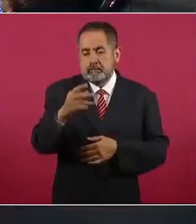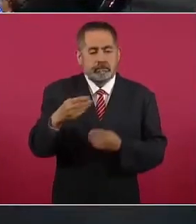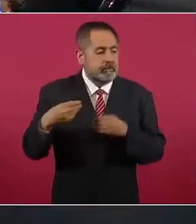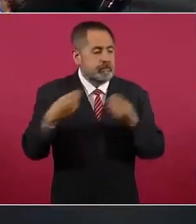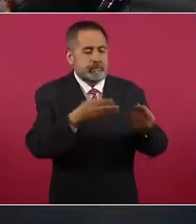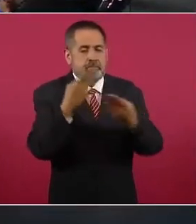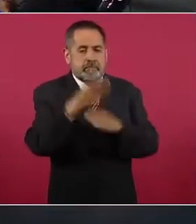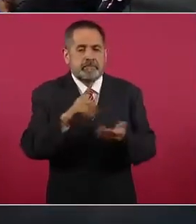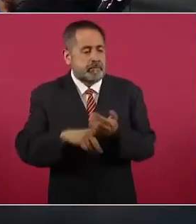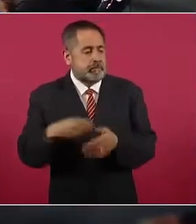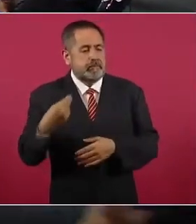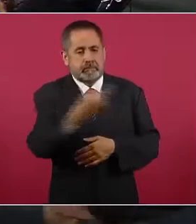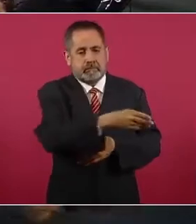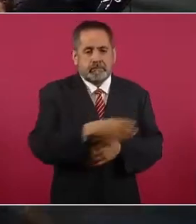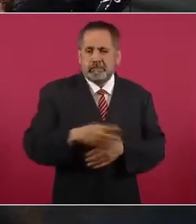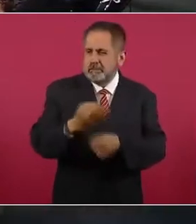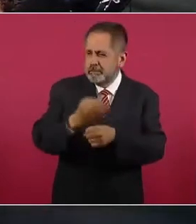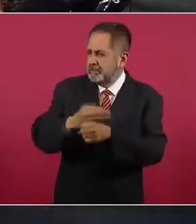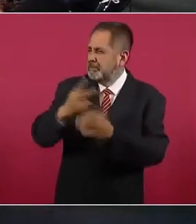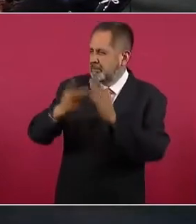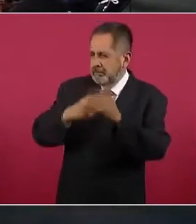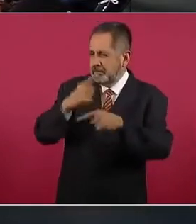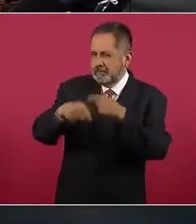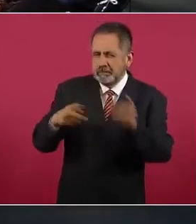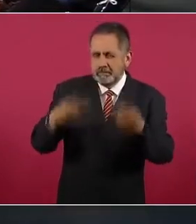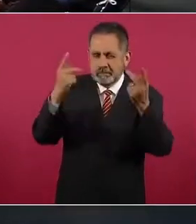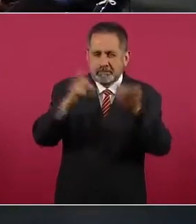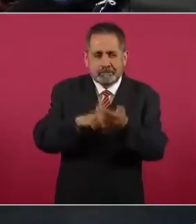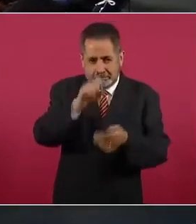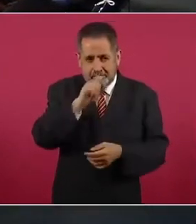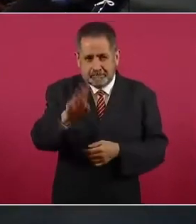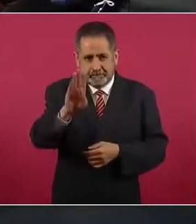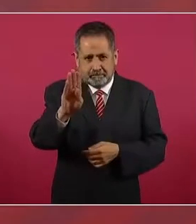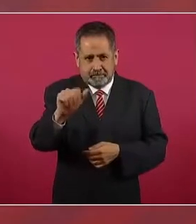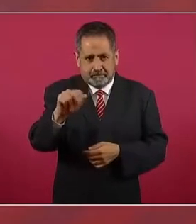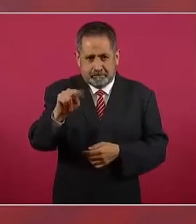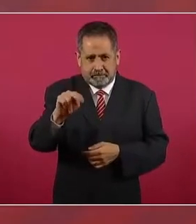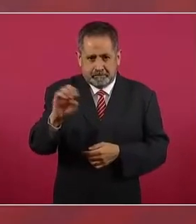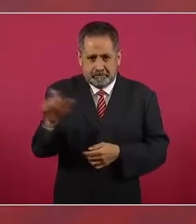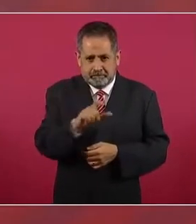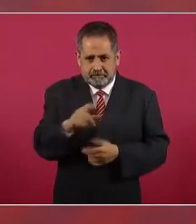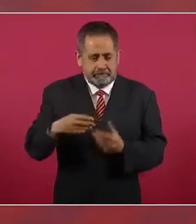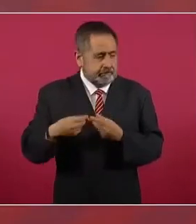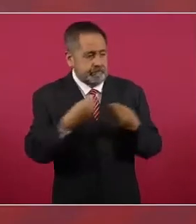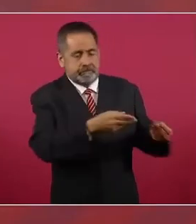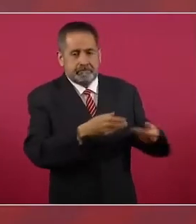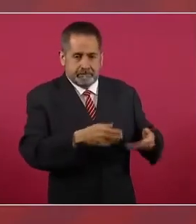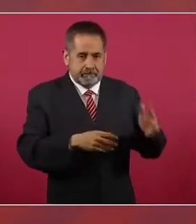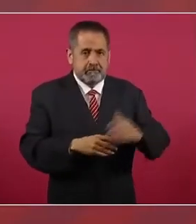Este que están ahora vendiendo de nuevo, Banamex, y